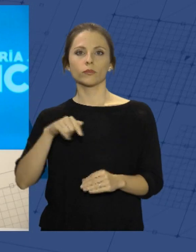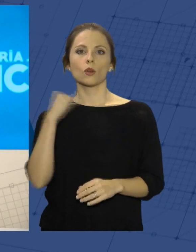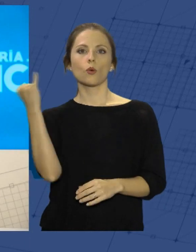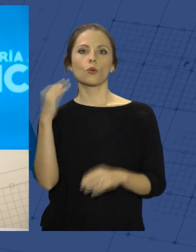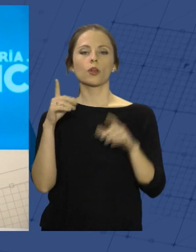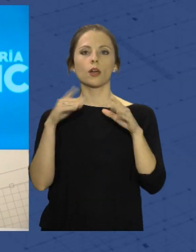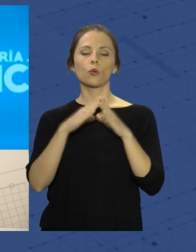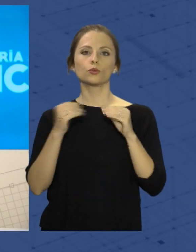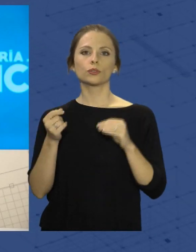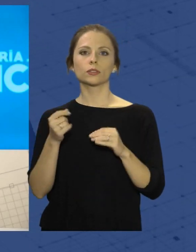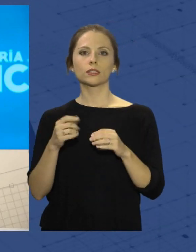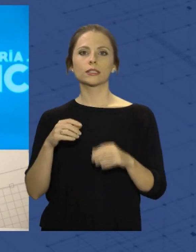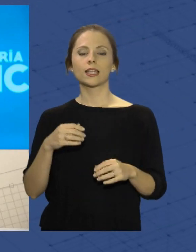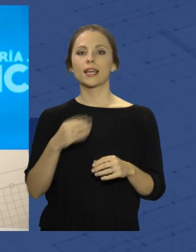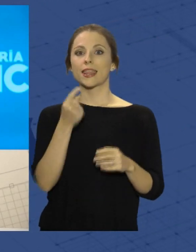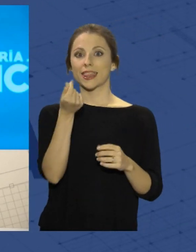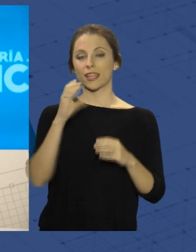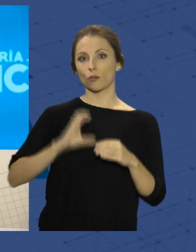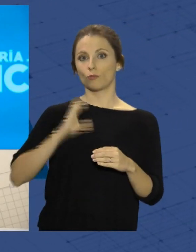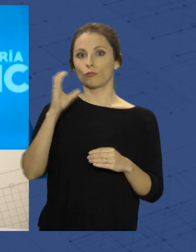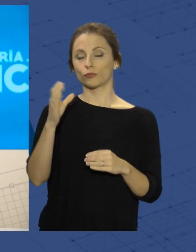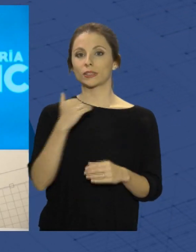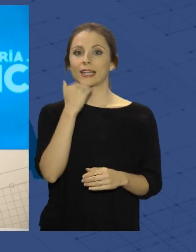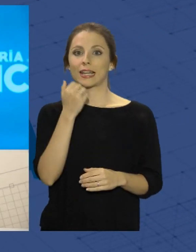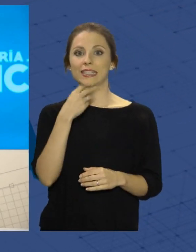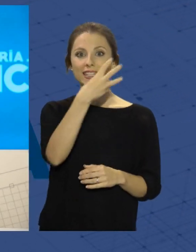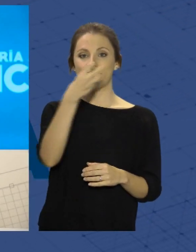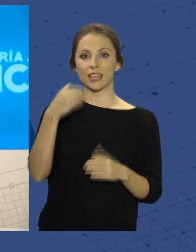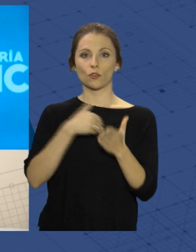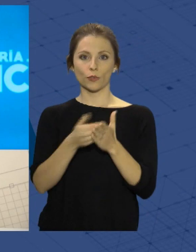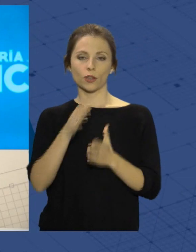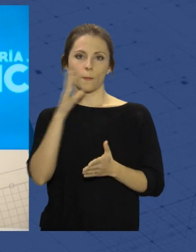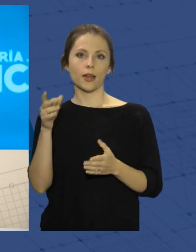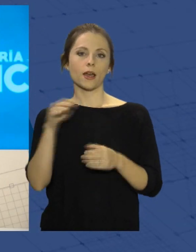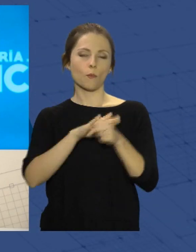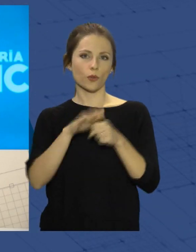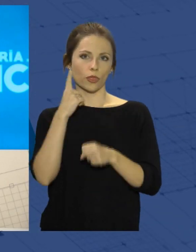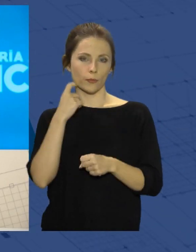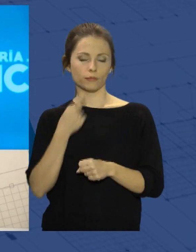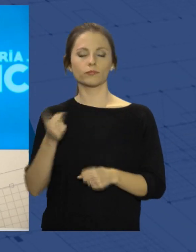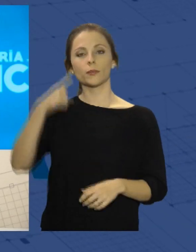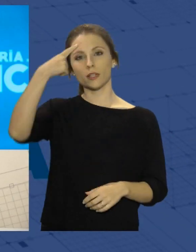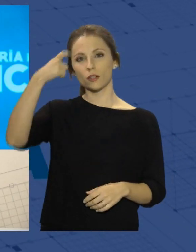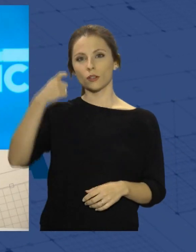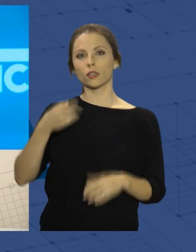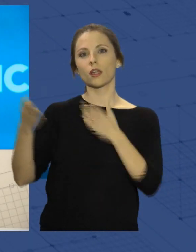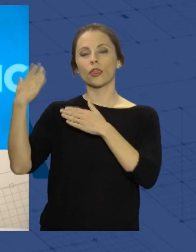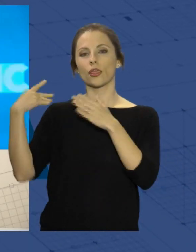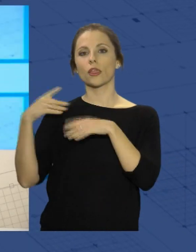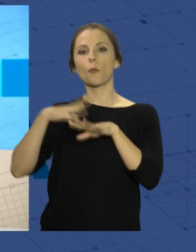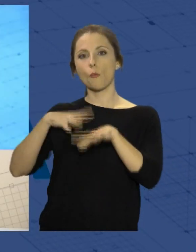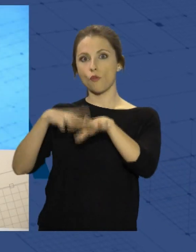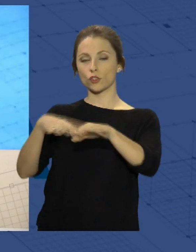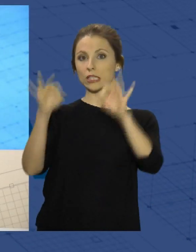van a destinar casi 390 millones para la provincia almeriense. Además recordábamos lo que fue la procesión magna